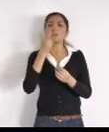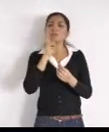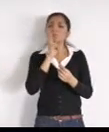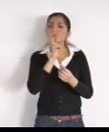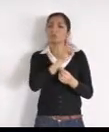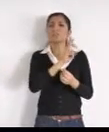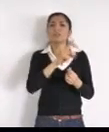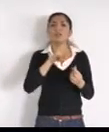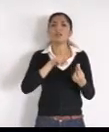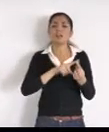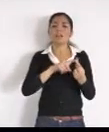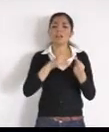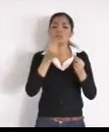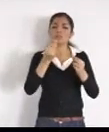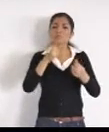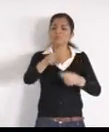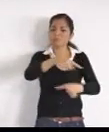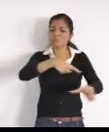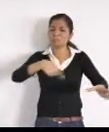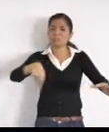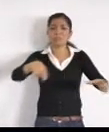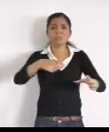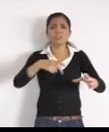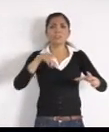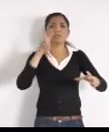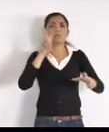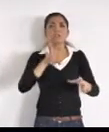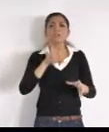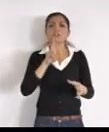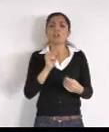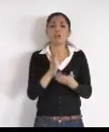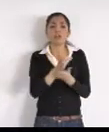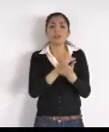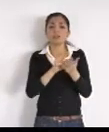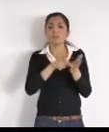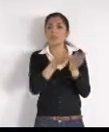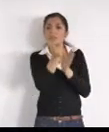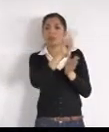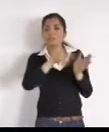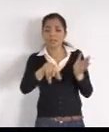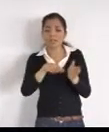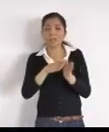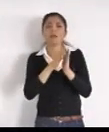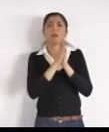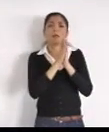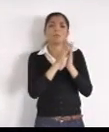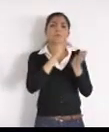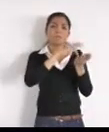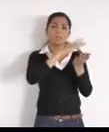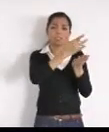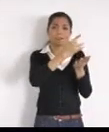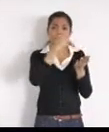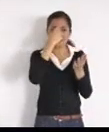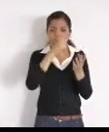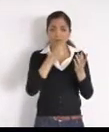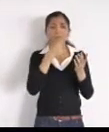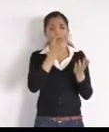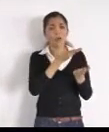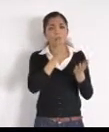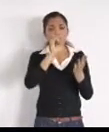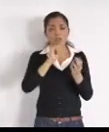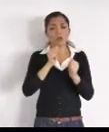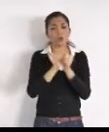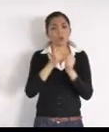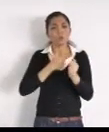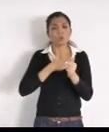regresar, gracias por permitir, mi opinión, gracias a ti, Julio, y si me puedes pasar, la ubicación exacta, del bache, si lo puedes